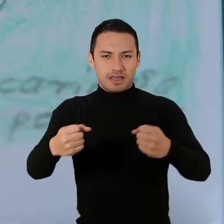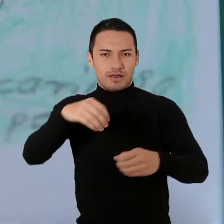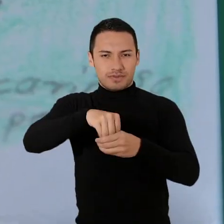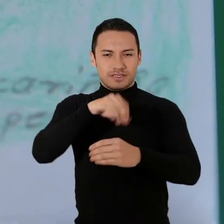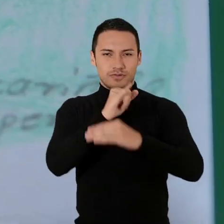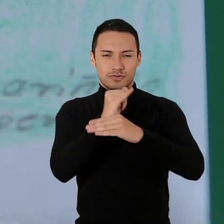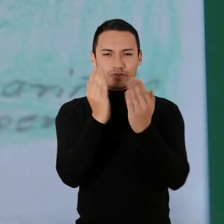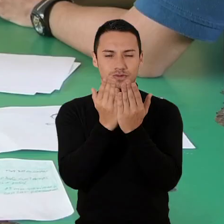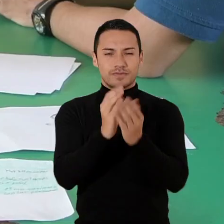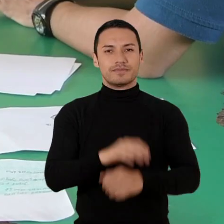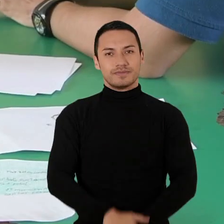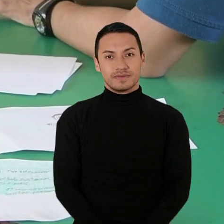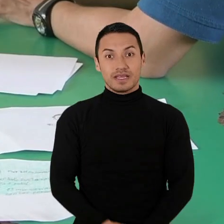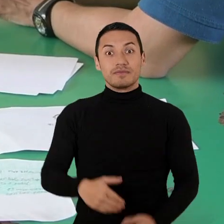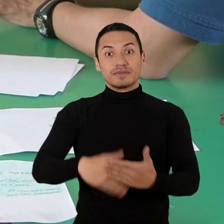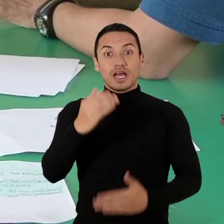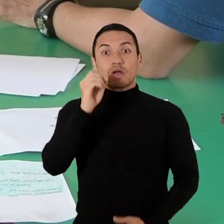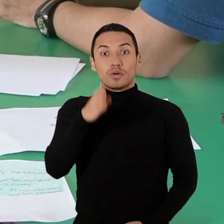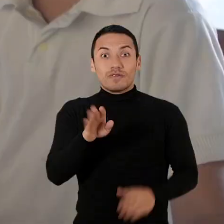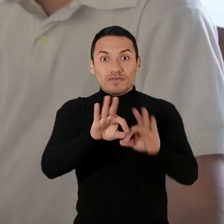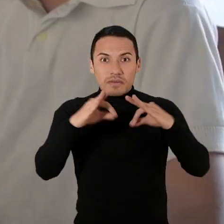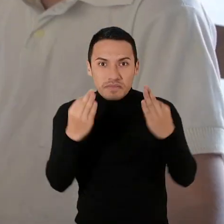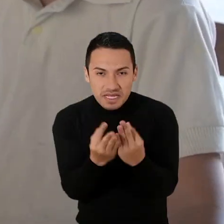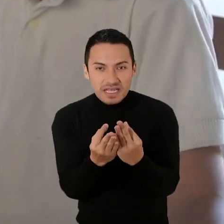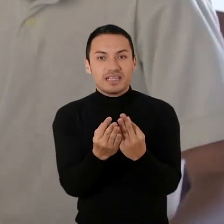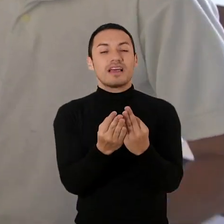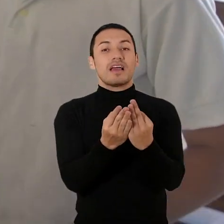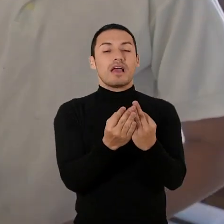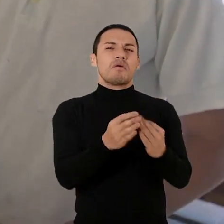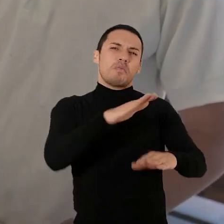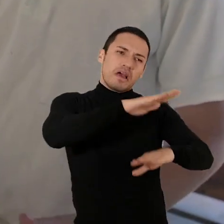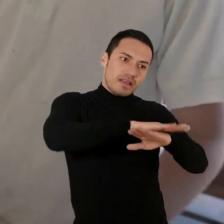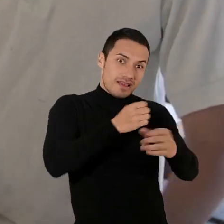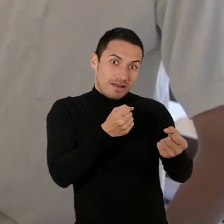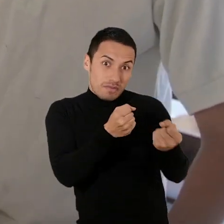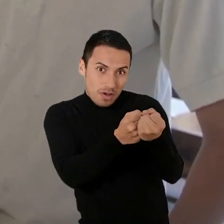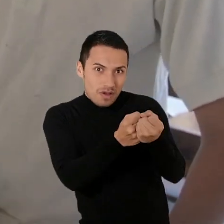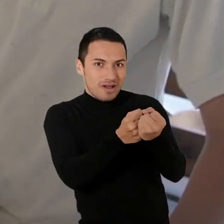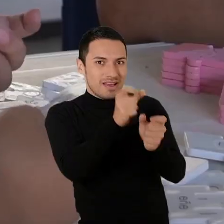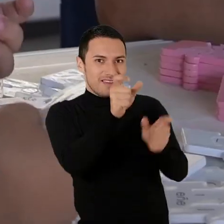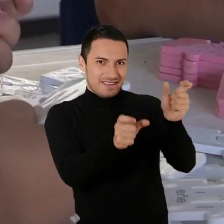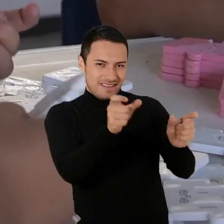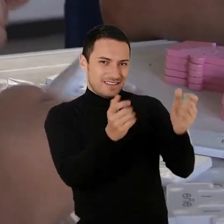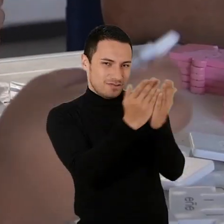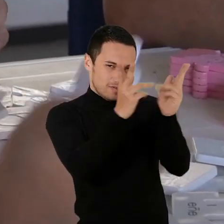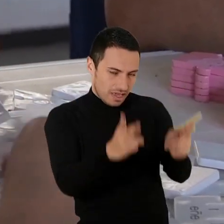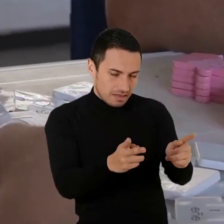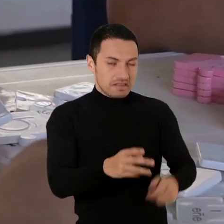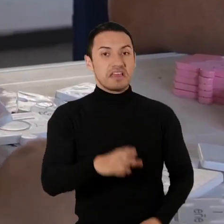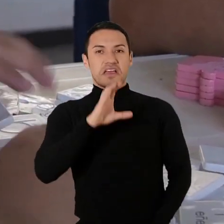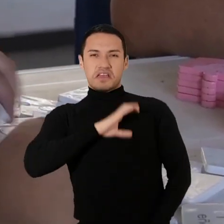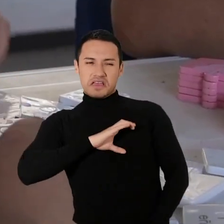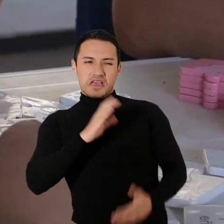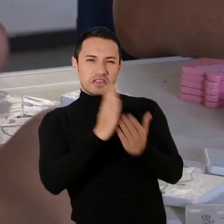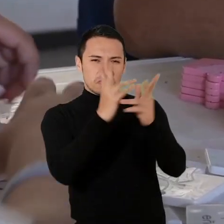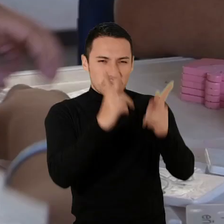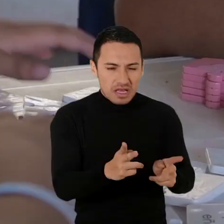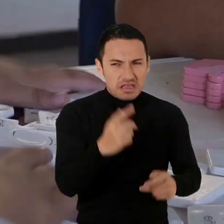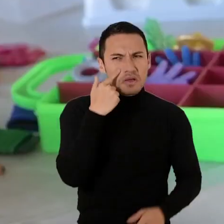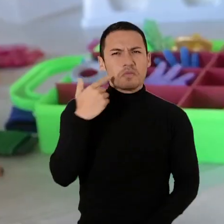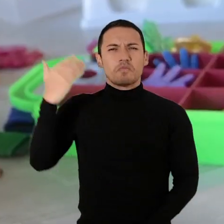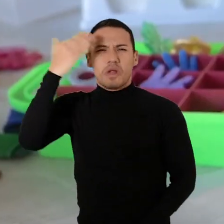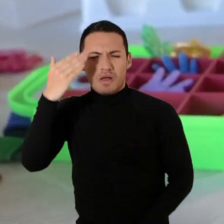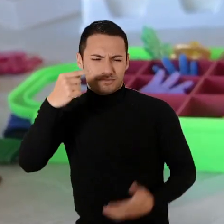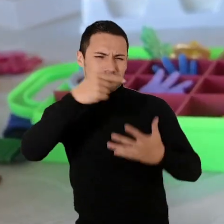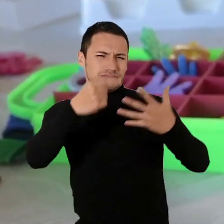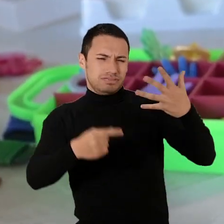se empezó a implementar, empezamos a hacer club de la familia, empezamos a trabajar con los estudiantes en apoyos pedagógicos en contra jornada se empezó a hacer la caracterización